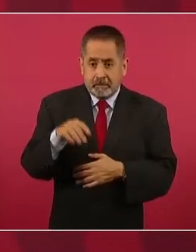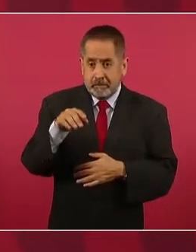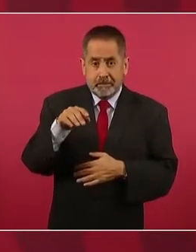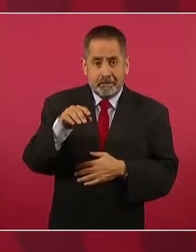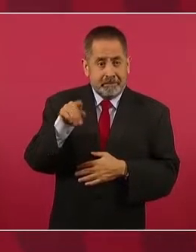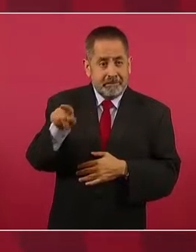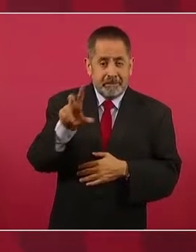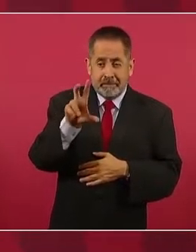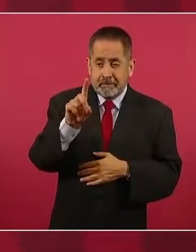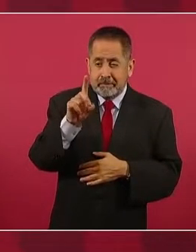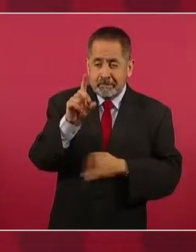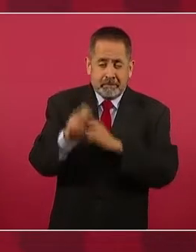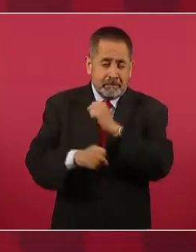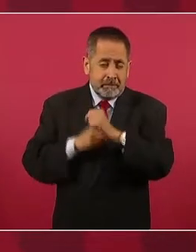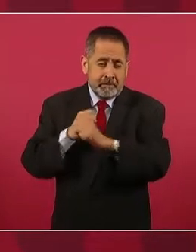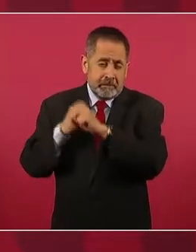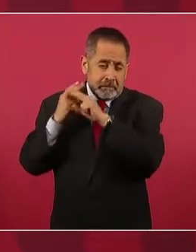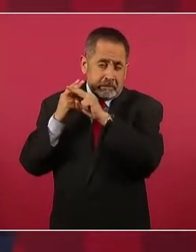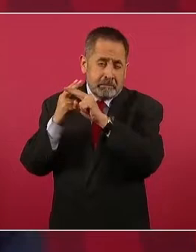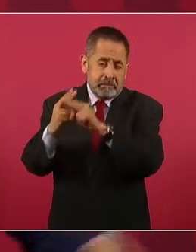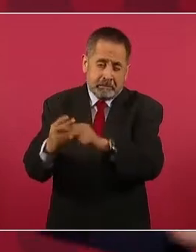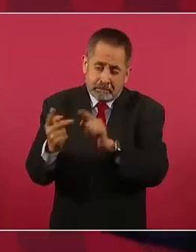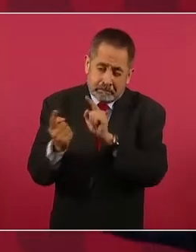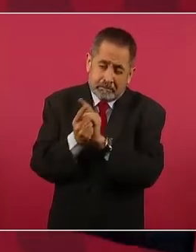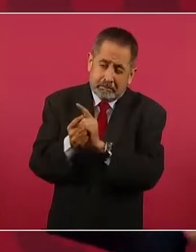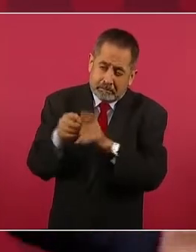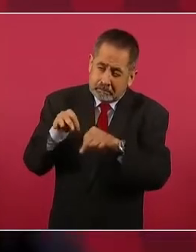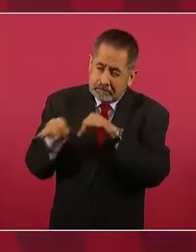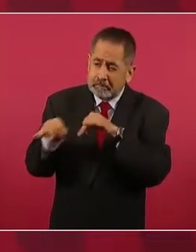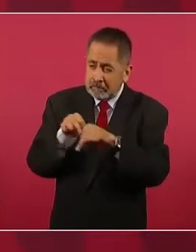ahí,